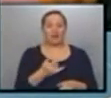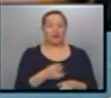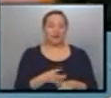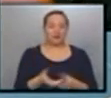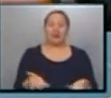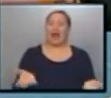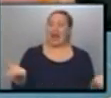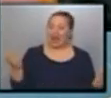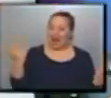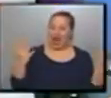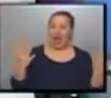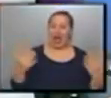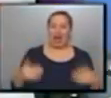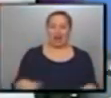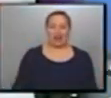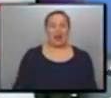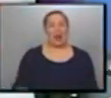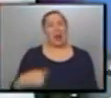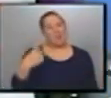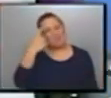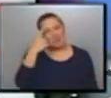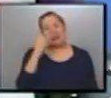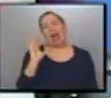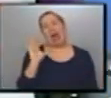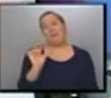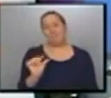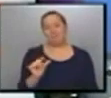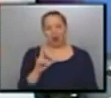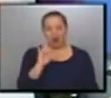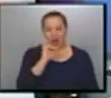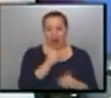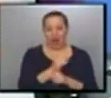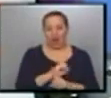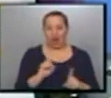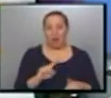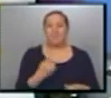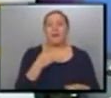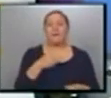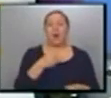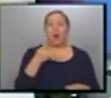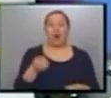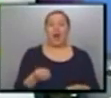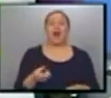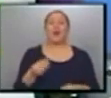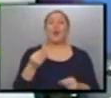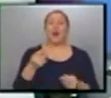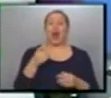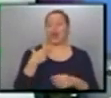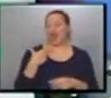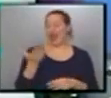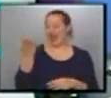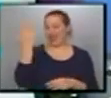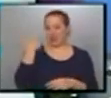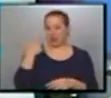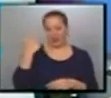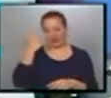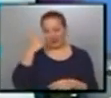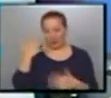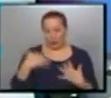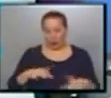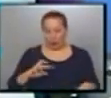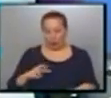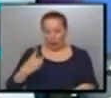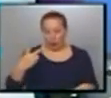pagar primera cuota y segunda cuota. Yo me vino tanto, pero resulta que era la primera cuota. Cuando me vino la factura ante ayer, dije, apa, el doble.